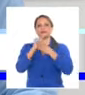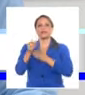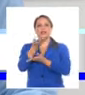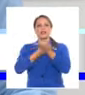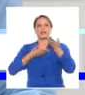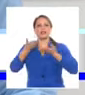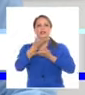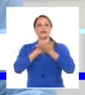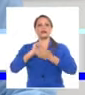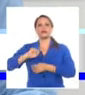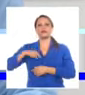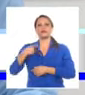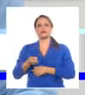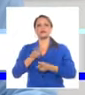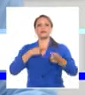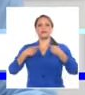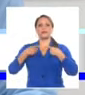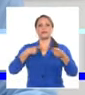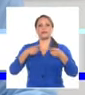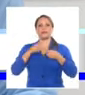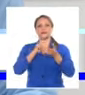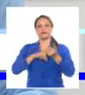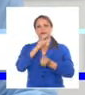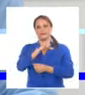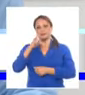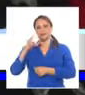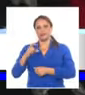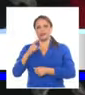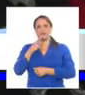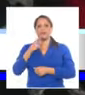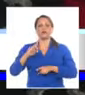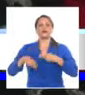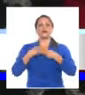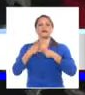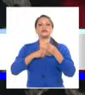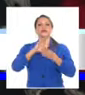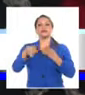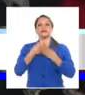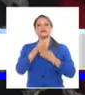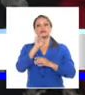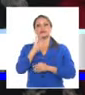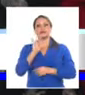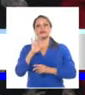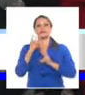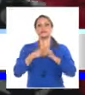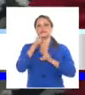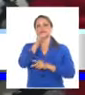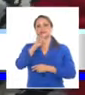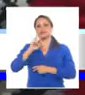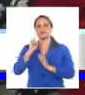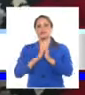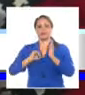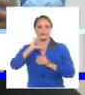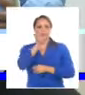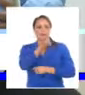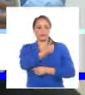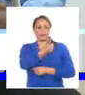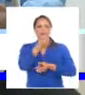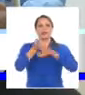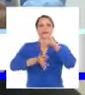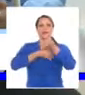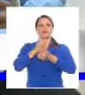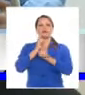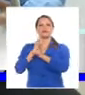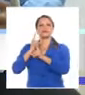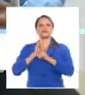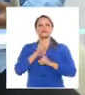del próximo séptimo pleno del Comité Central a celebrarse los días 15 y 16 de diciembre, afirmó en encuentro